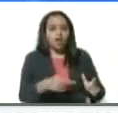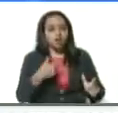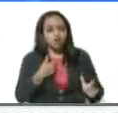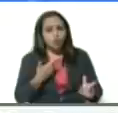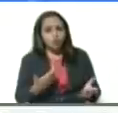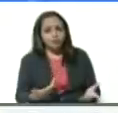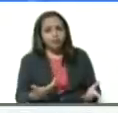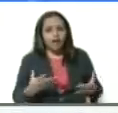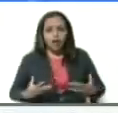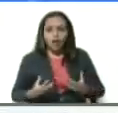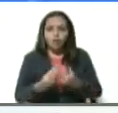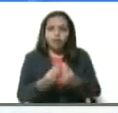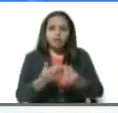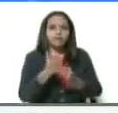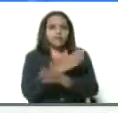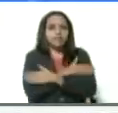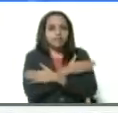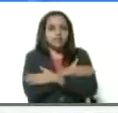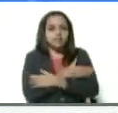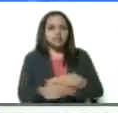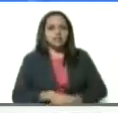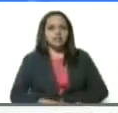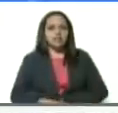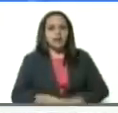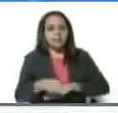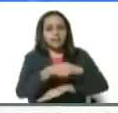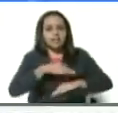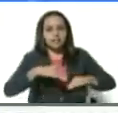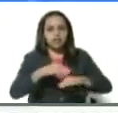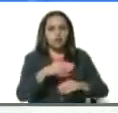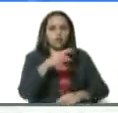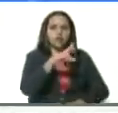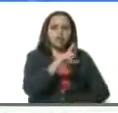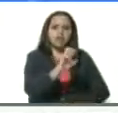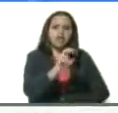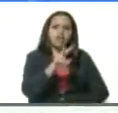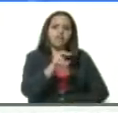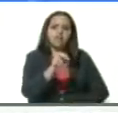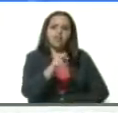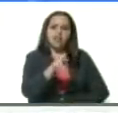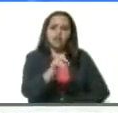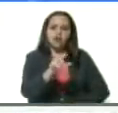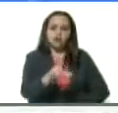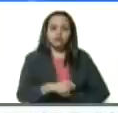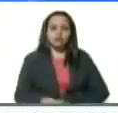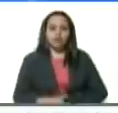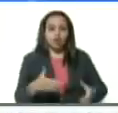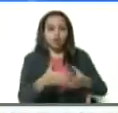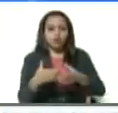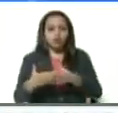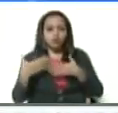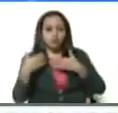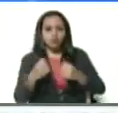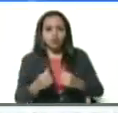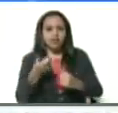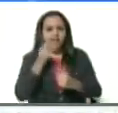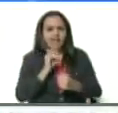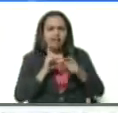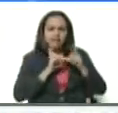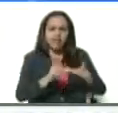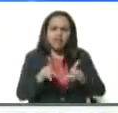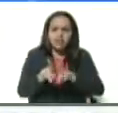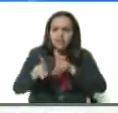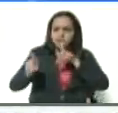acompaño sus felicitaciones al ministro Reverol y a los organismos de seguridad, que se mantenga el